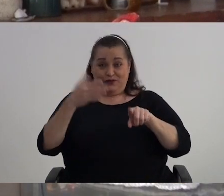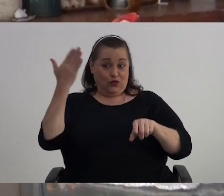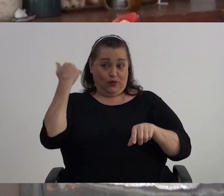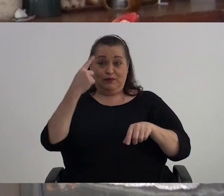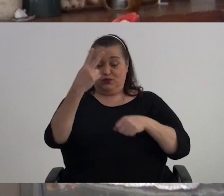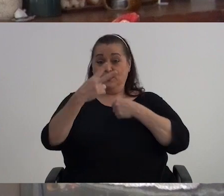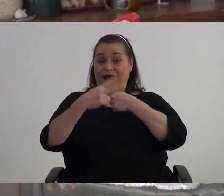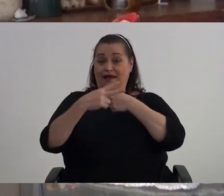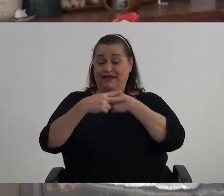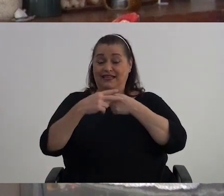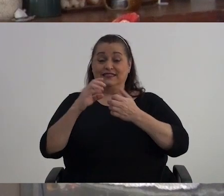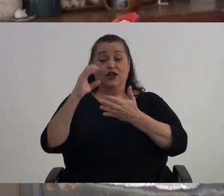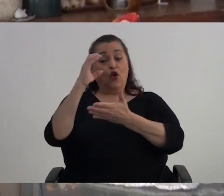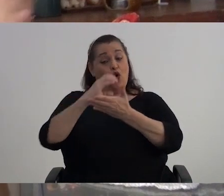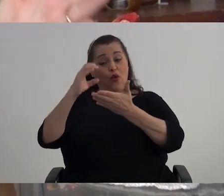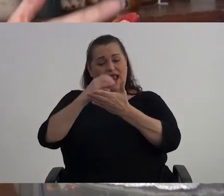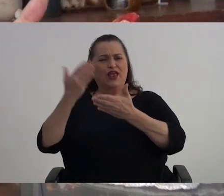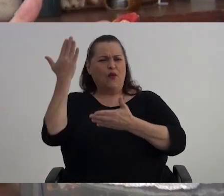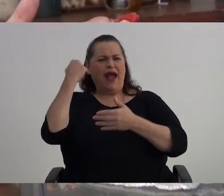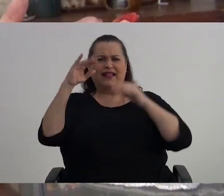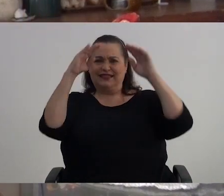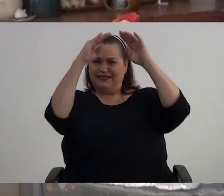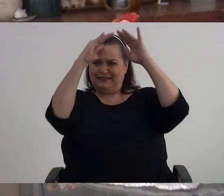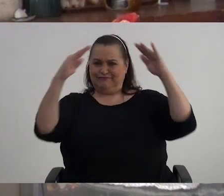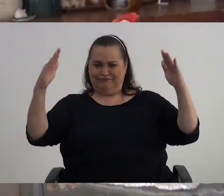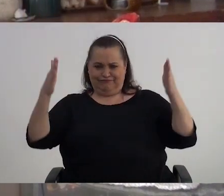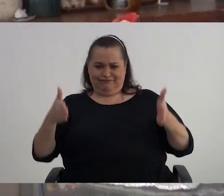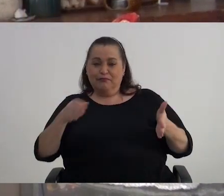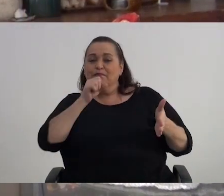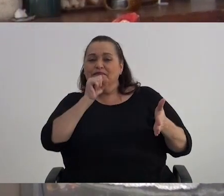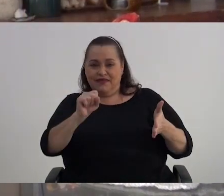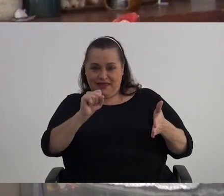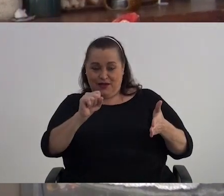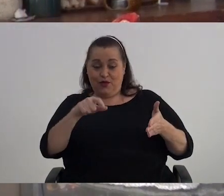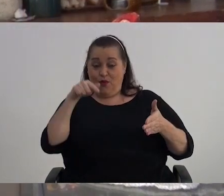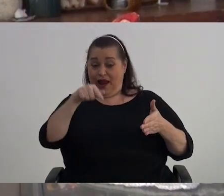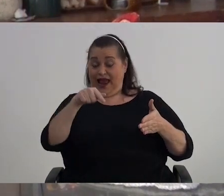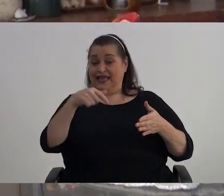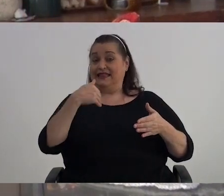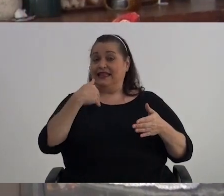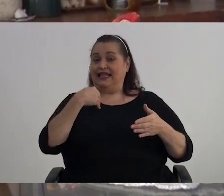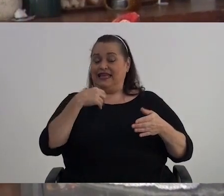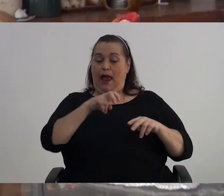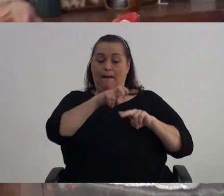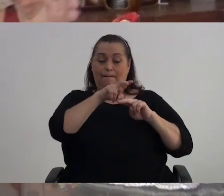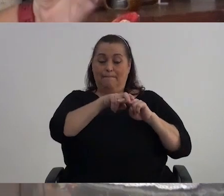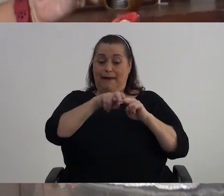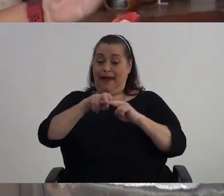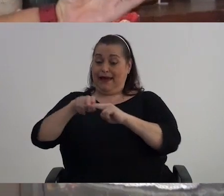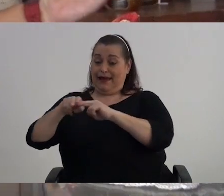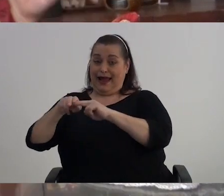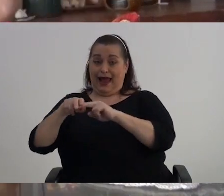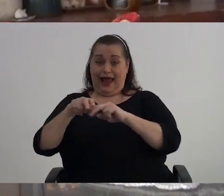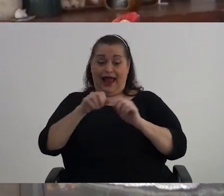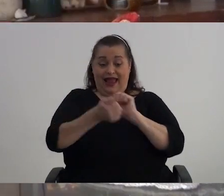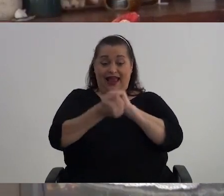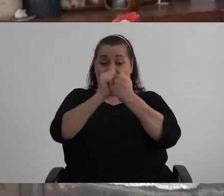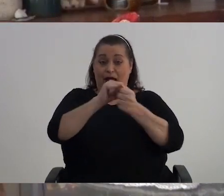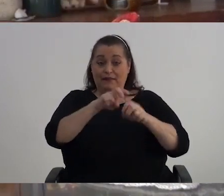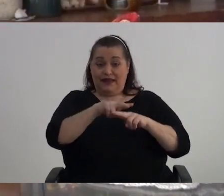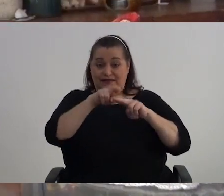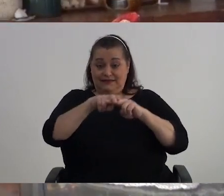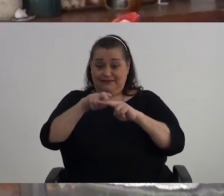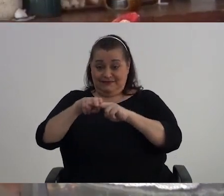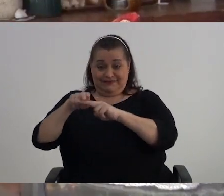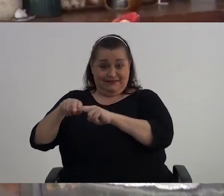Fue una vez Porque el colegio Era un galerón Y el galerón Tenía unas Bancas De esas Que eran